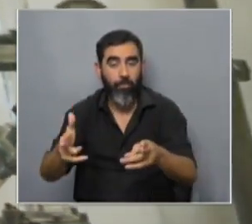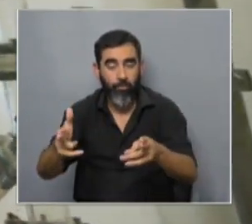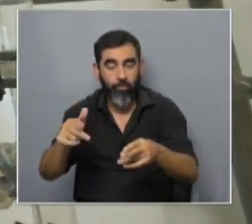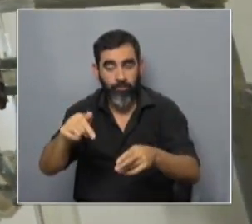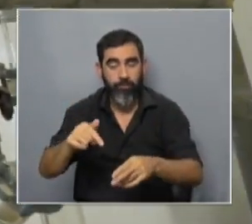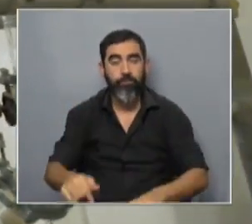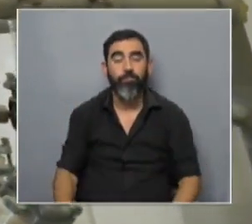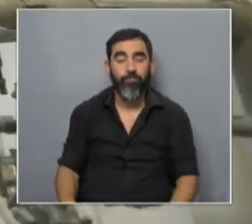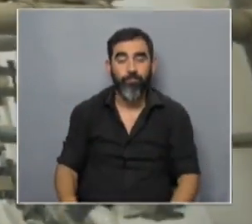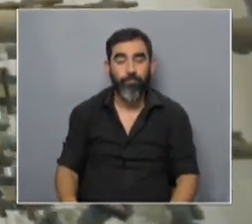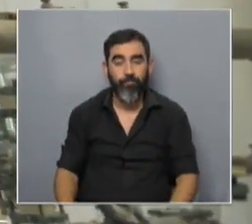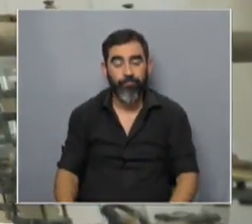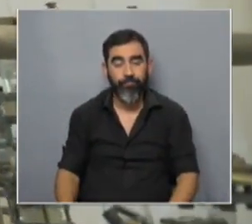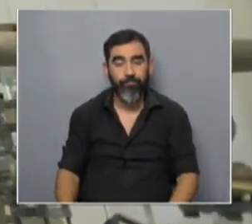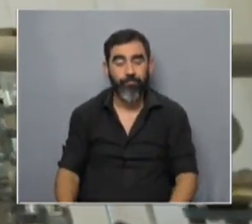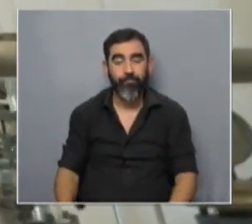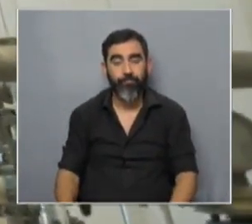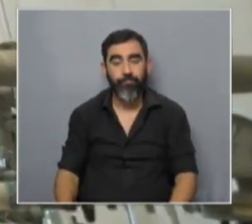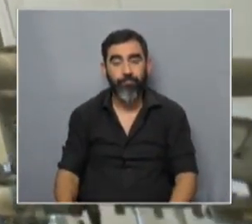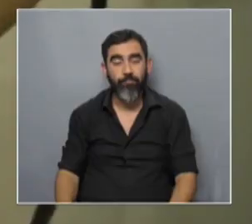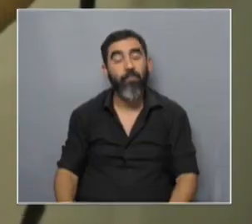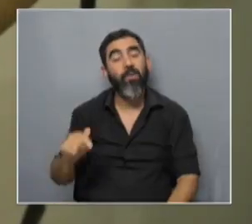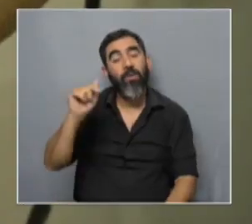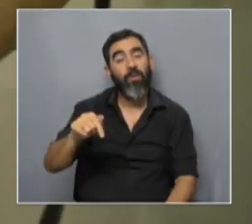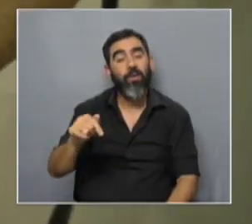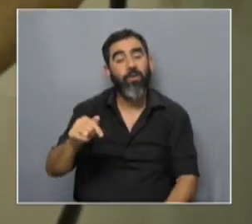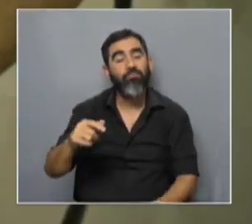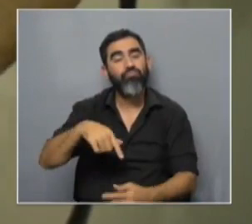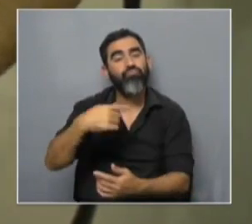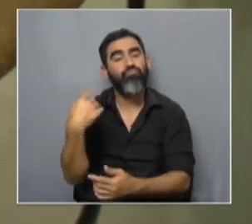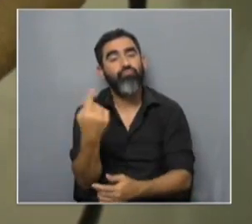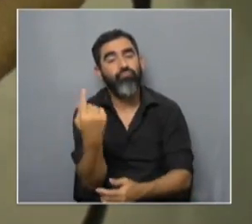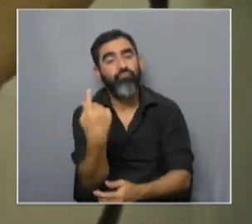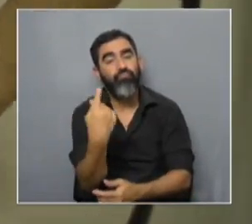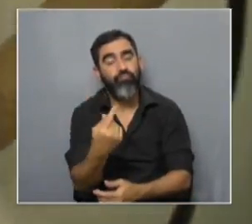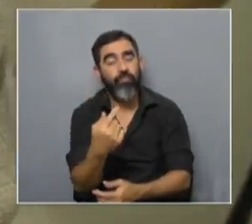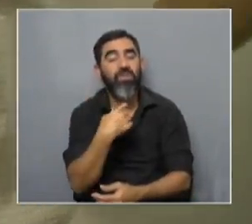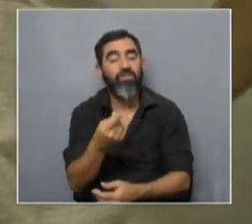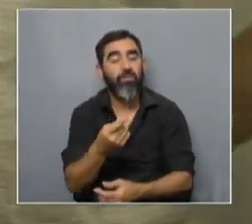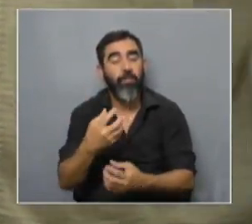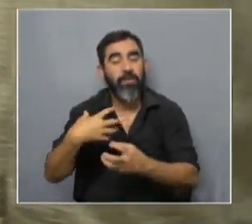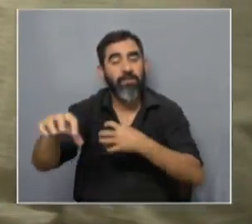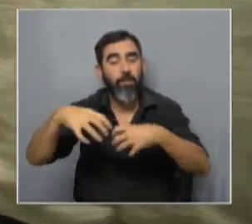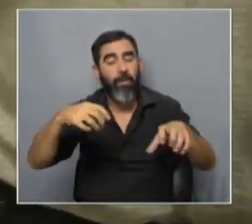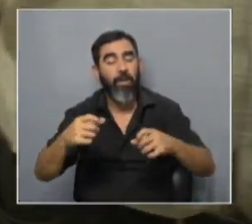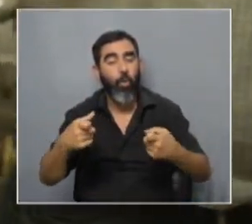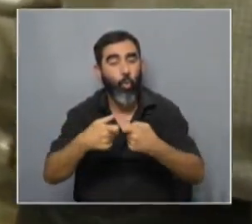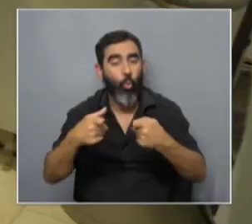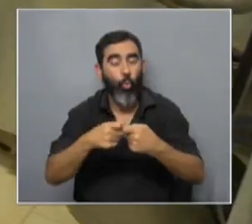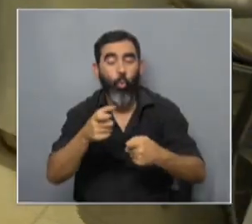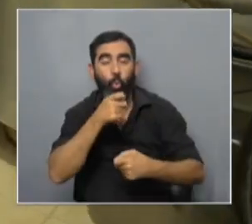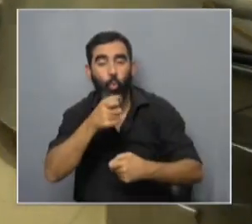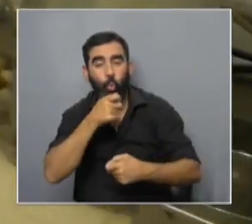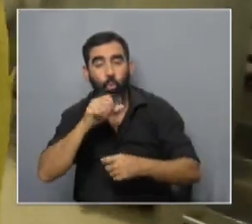síntesis química de los procesos acá tenemos una centrífuga de canasto esto sirve para la separación de sólidos de líquidos